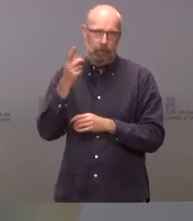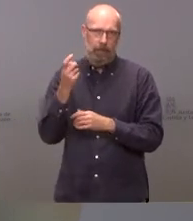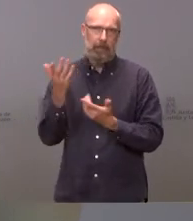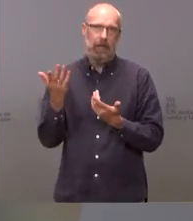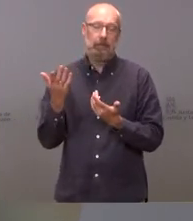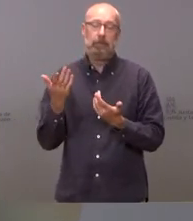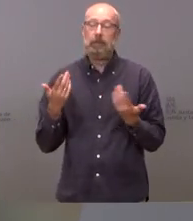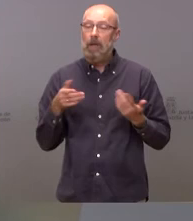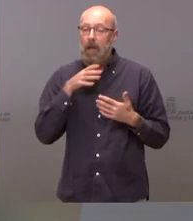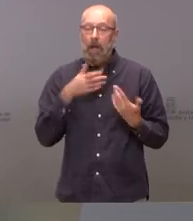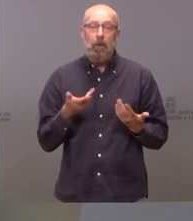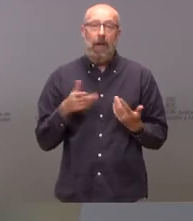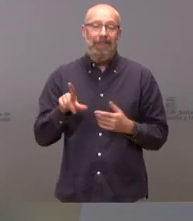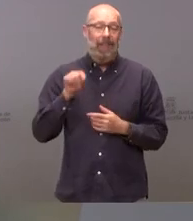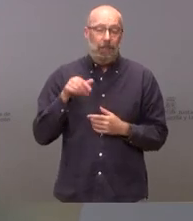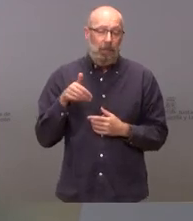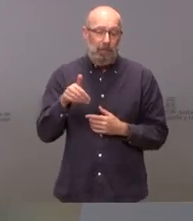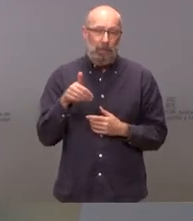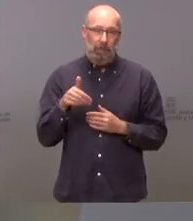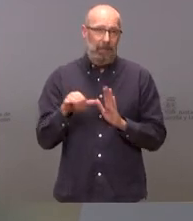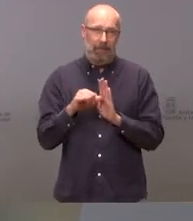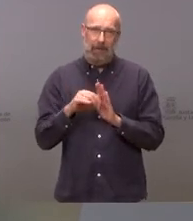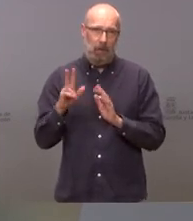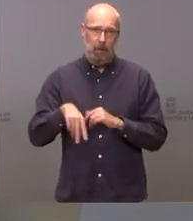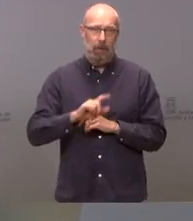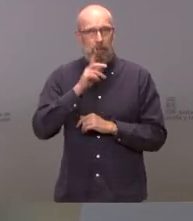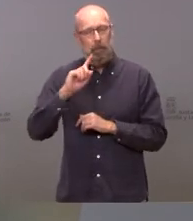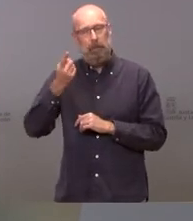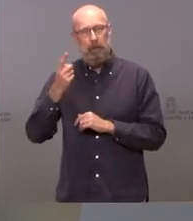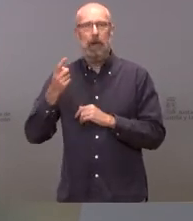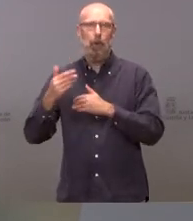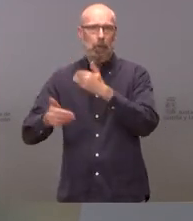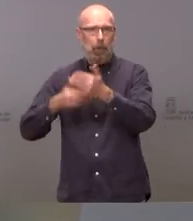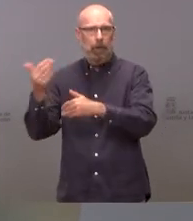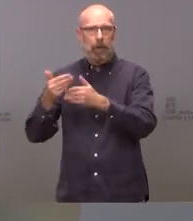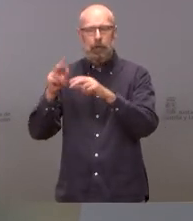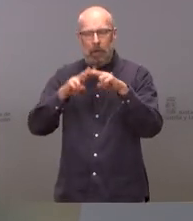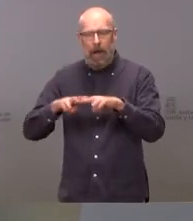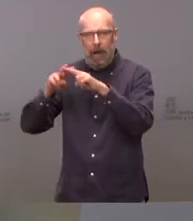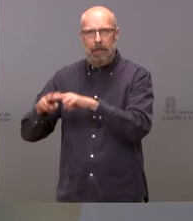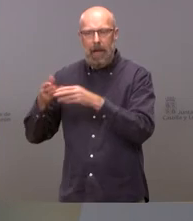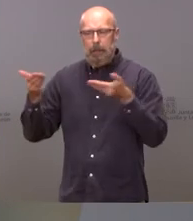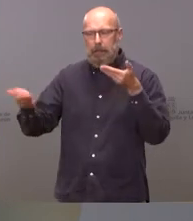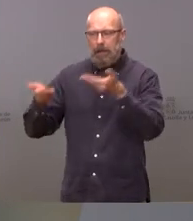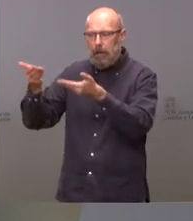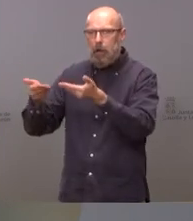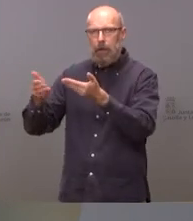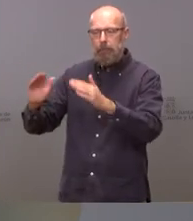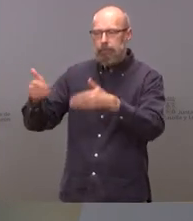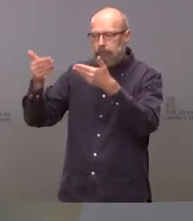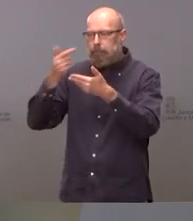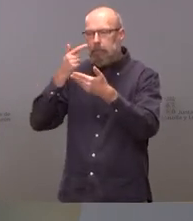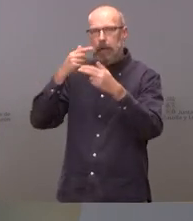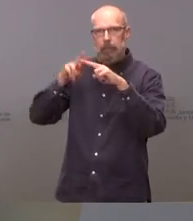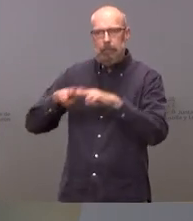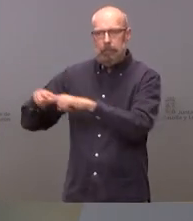inmediata porque tienen que organizarse procesalmente los distintos recursos y las distintas peticiones de medidas cautelares pero está pedida en esas medidas